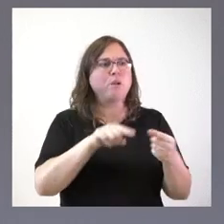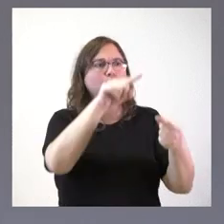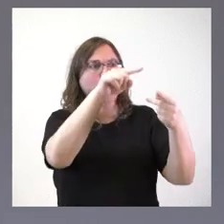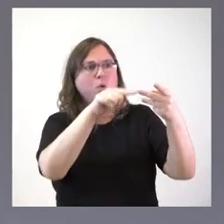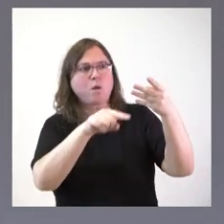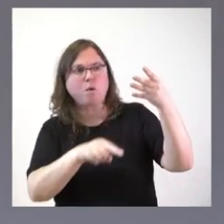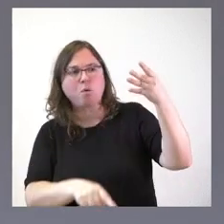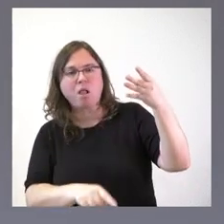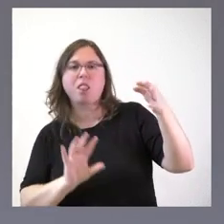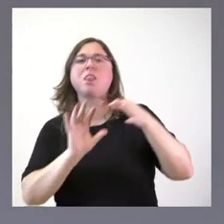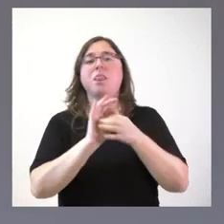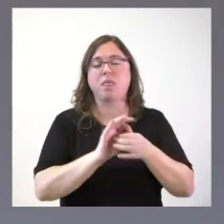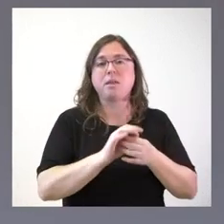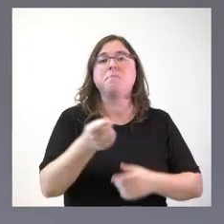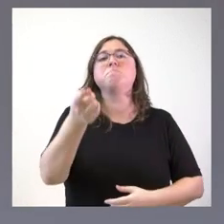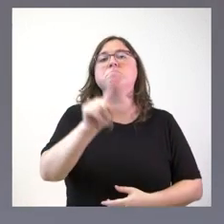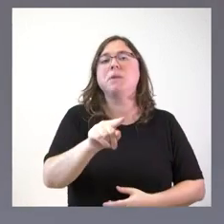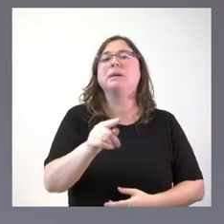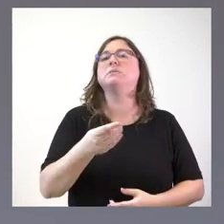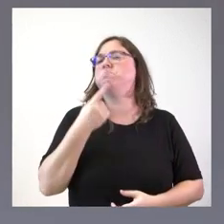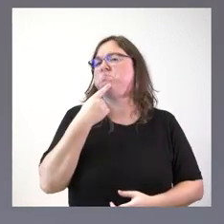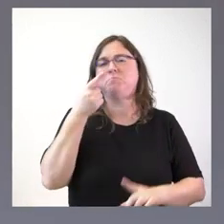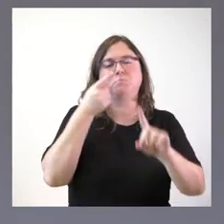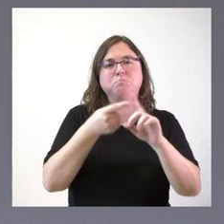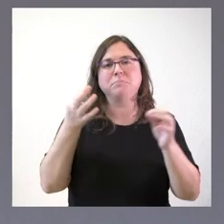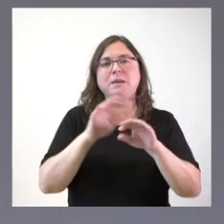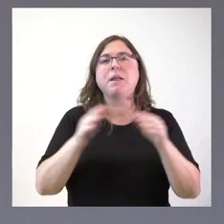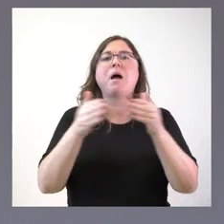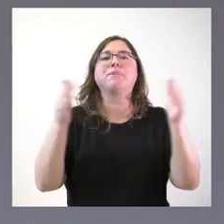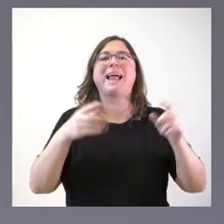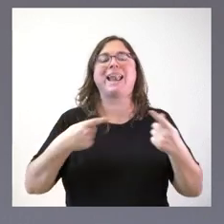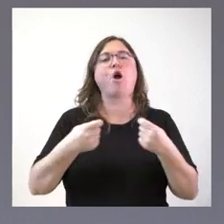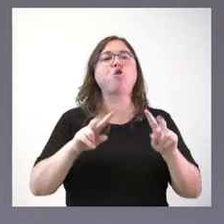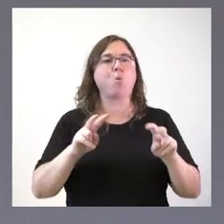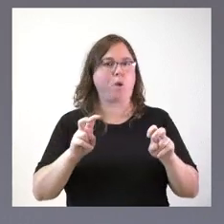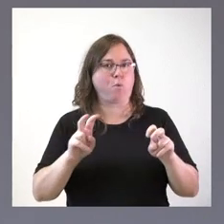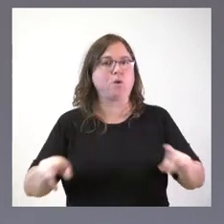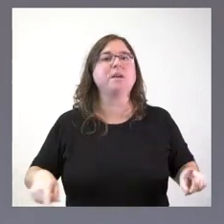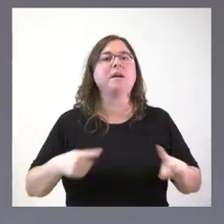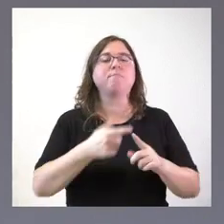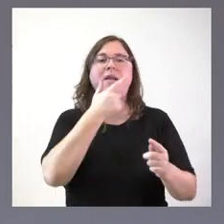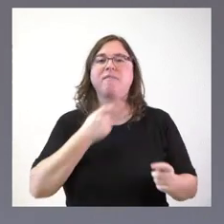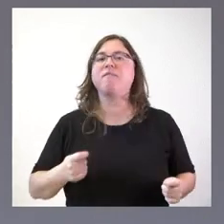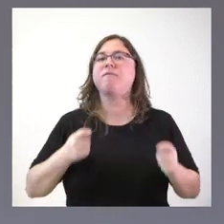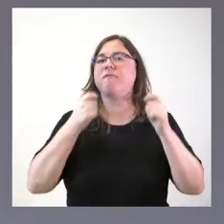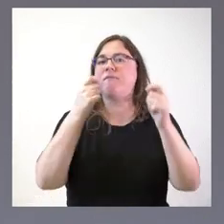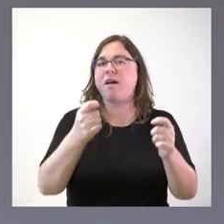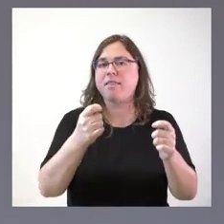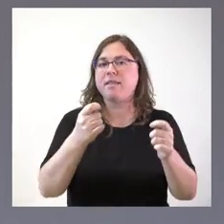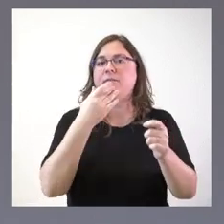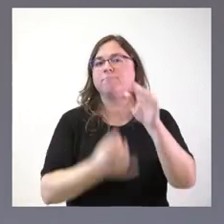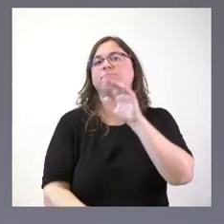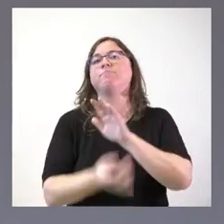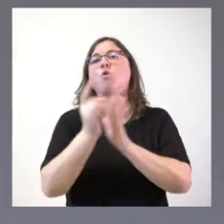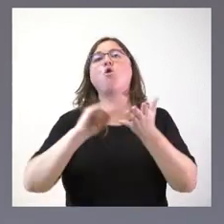en cada caso. Pero también va a estar muy destinado a la apertura de nuevos negocios y a facilitar que se puedan emprender